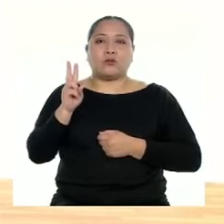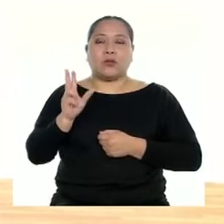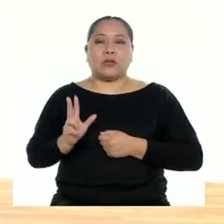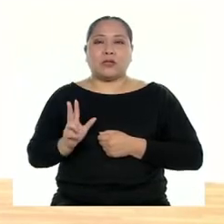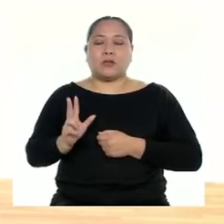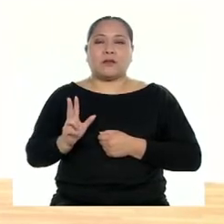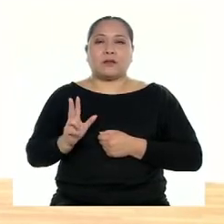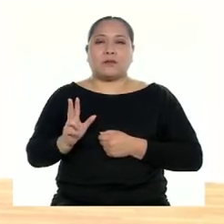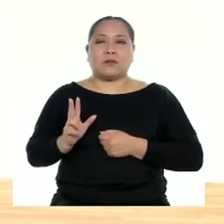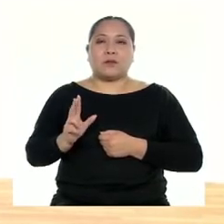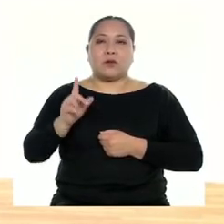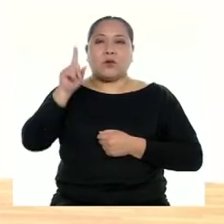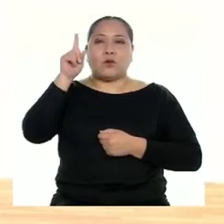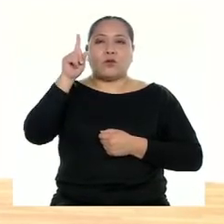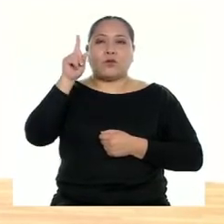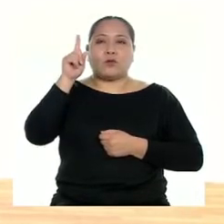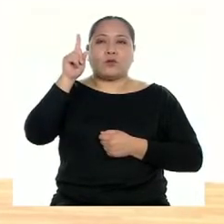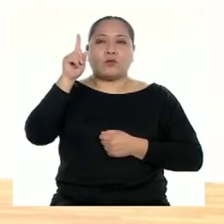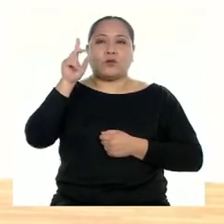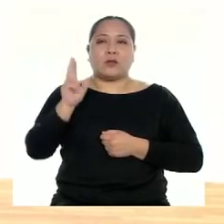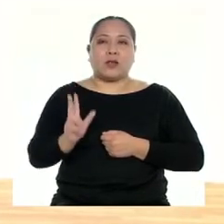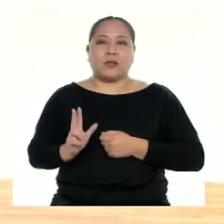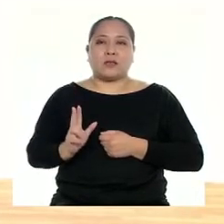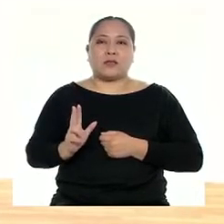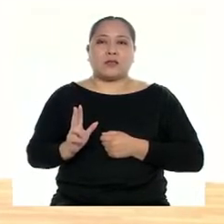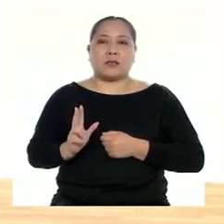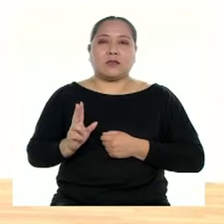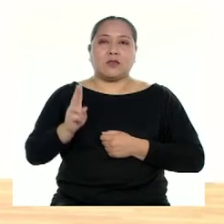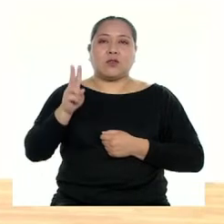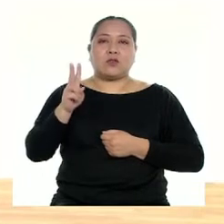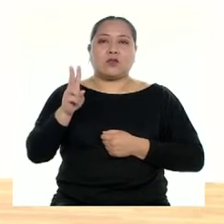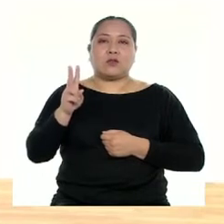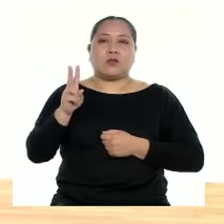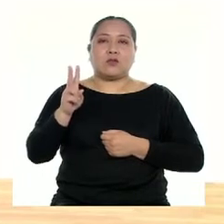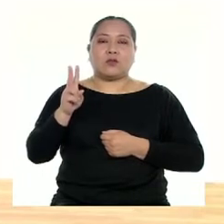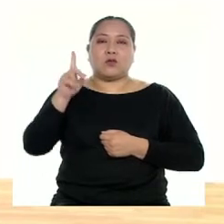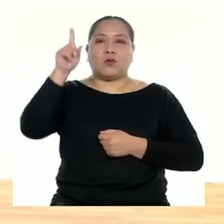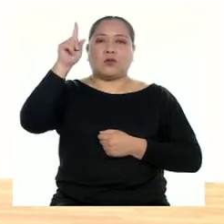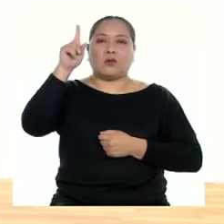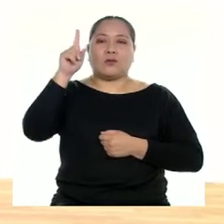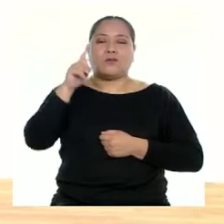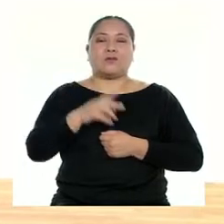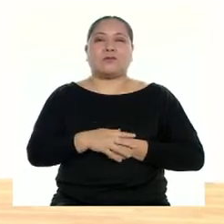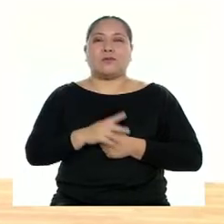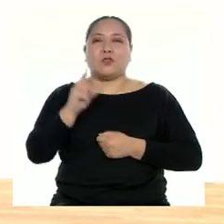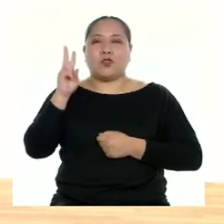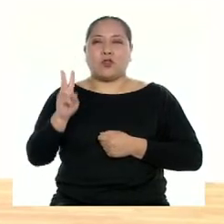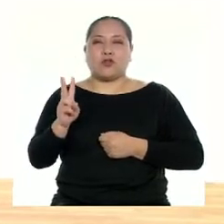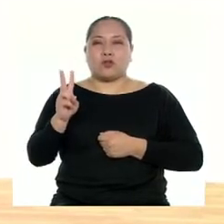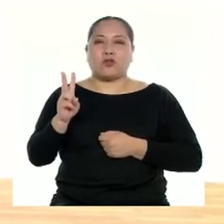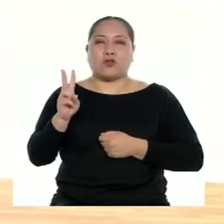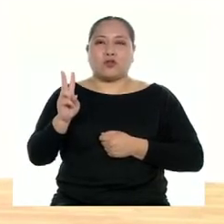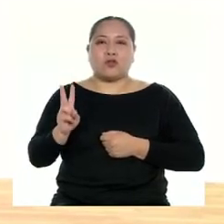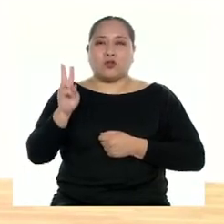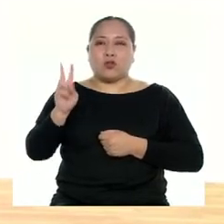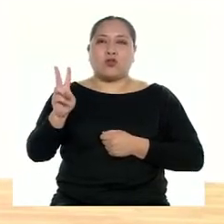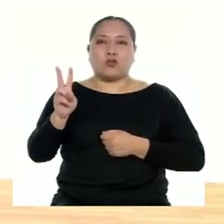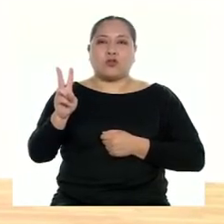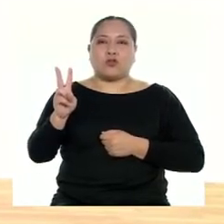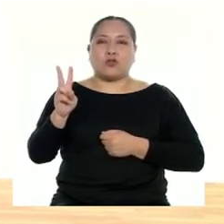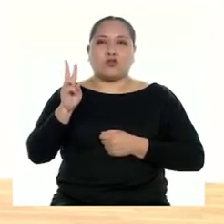tres, uno, tres, dos, uno, dos, dos,